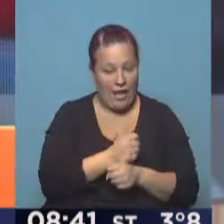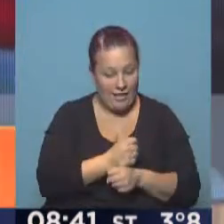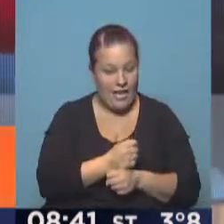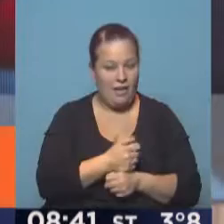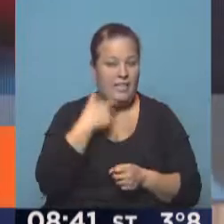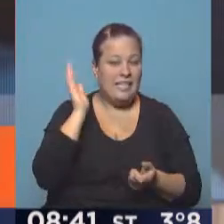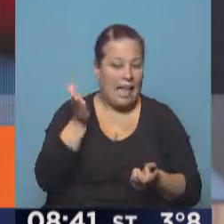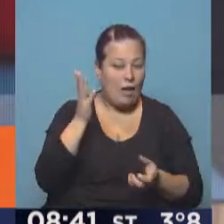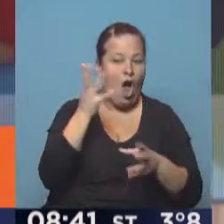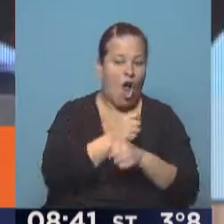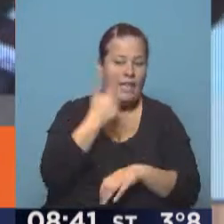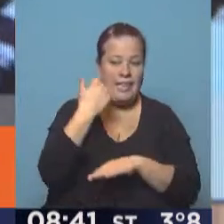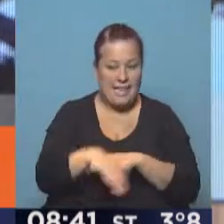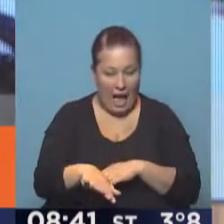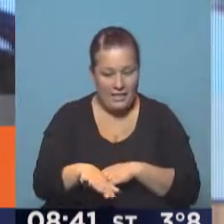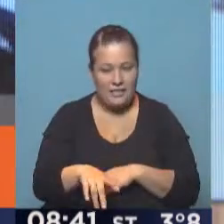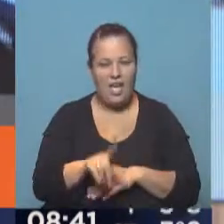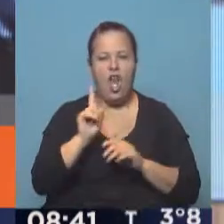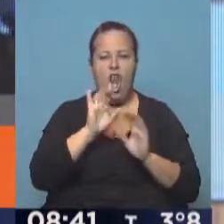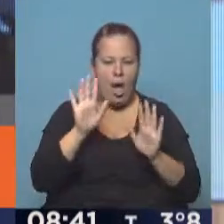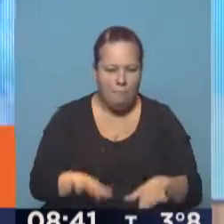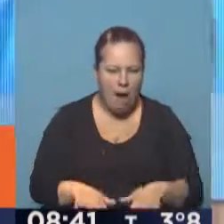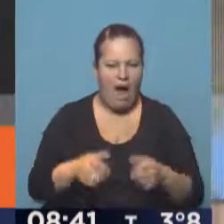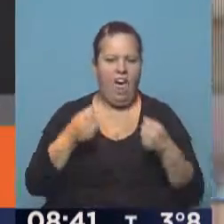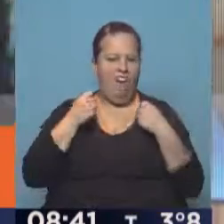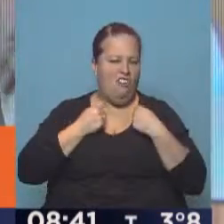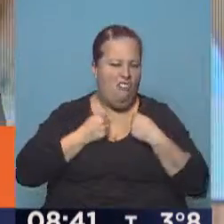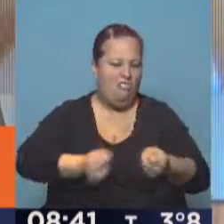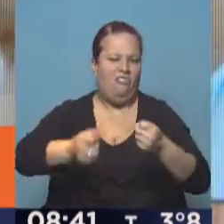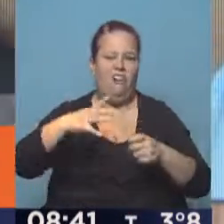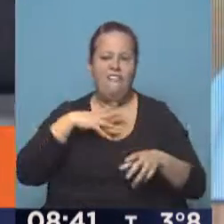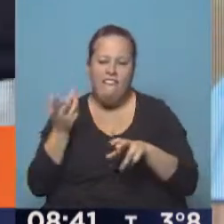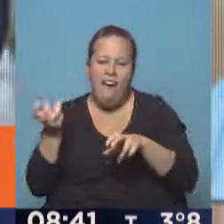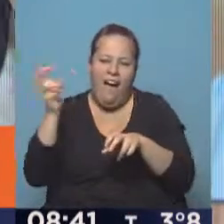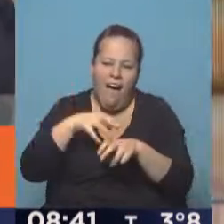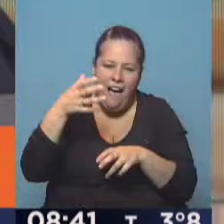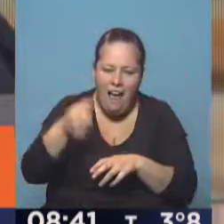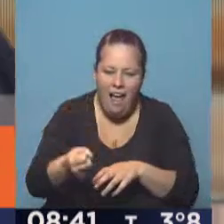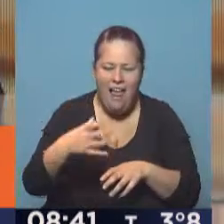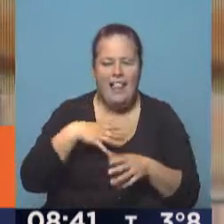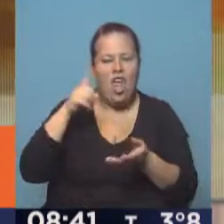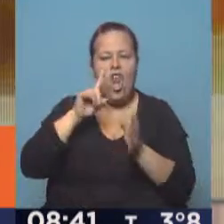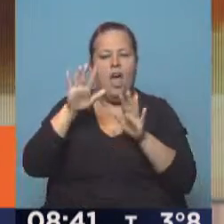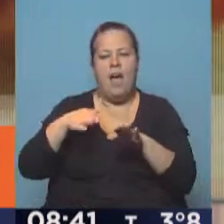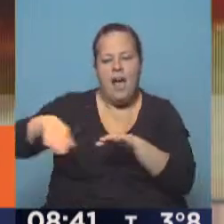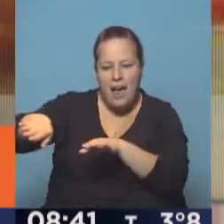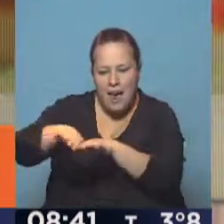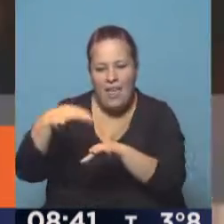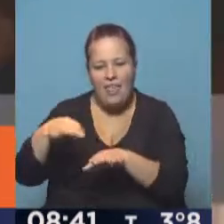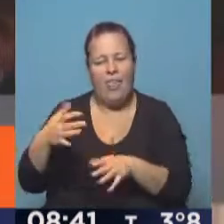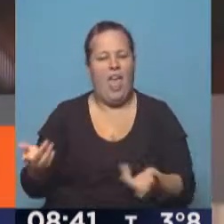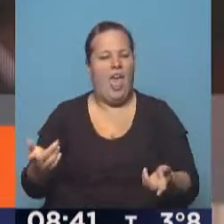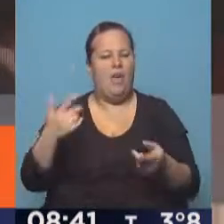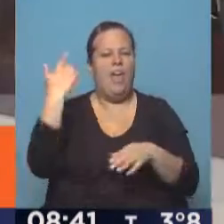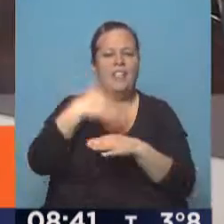público, tanto colectivo como taxi, no les frenan, arrancan cuando ellos todos se tomaron, no paran sobre el cordón de la vereda,